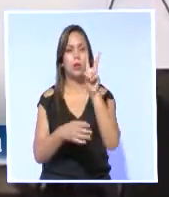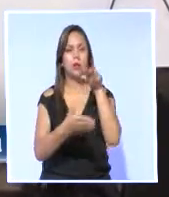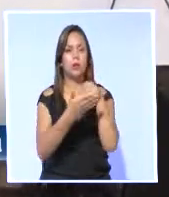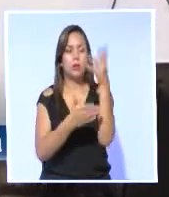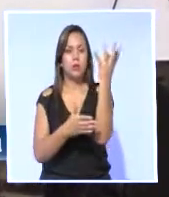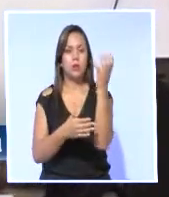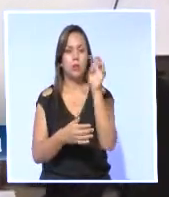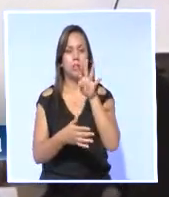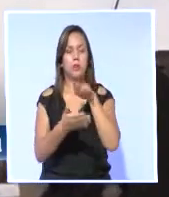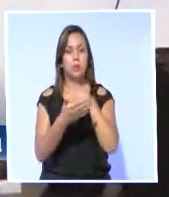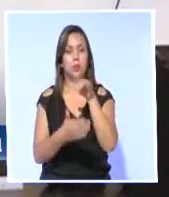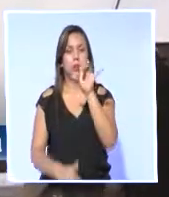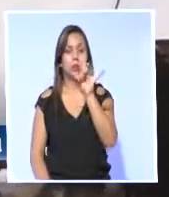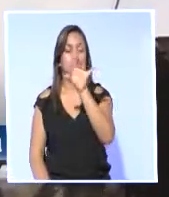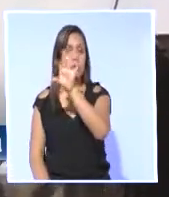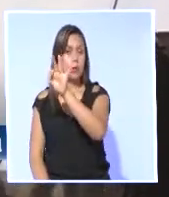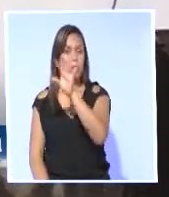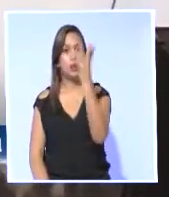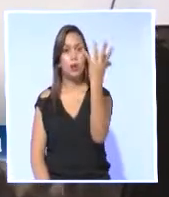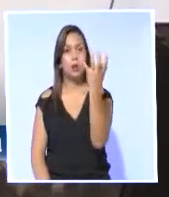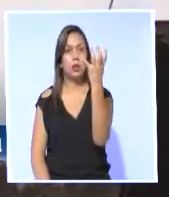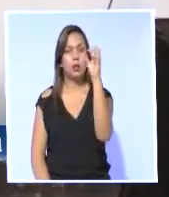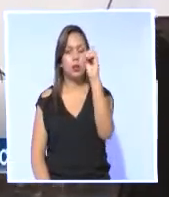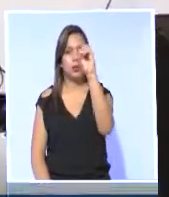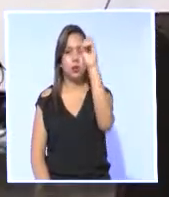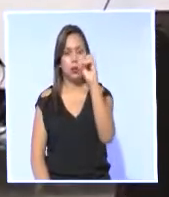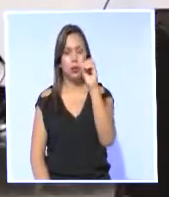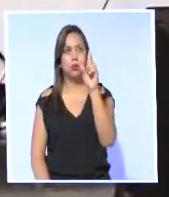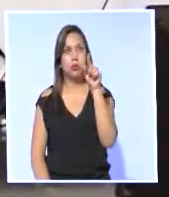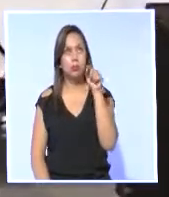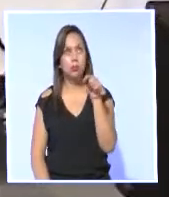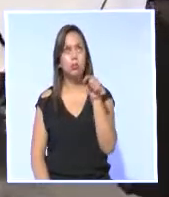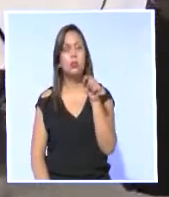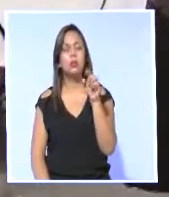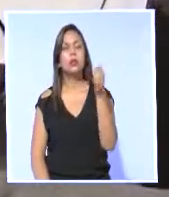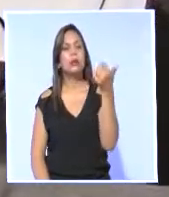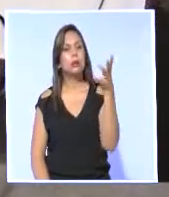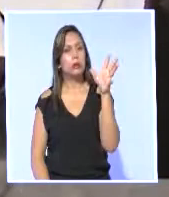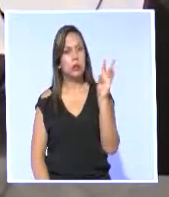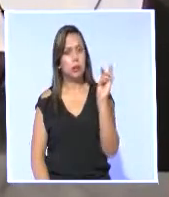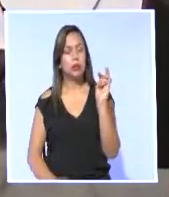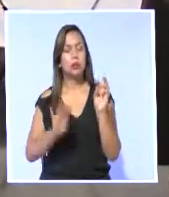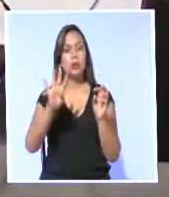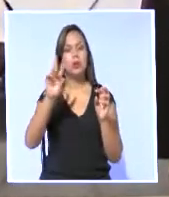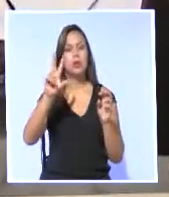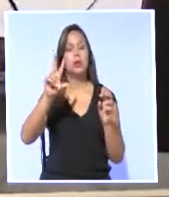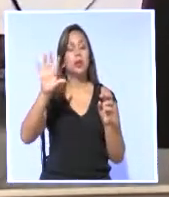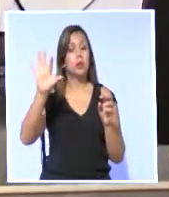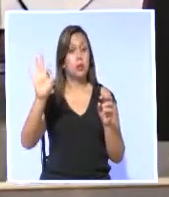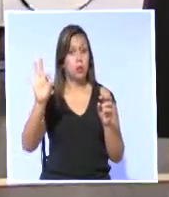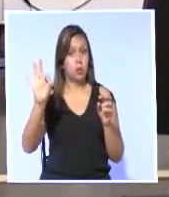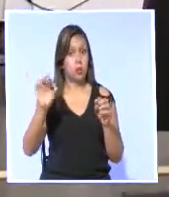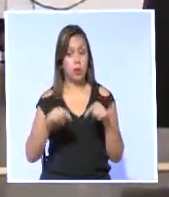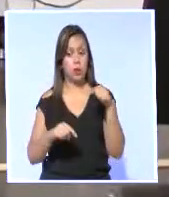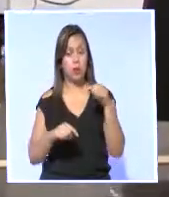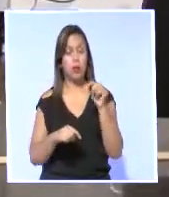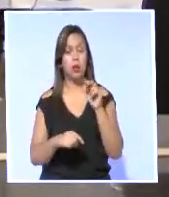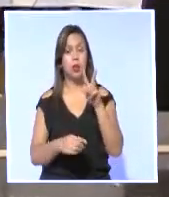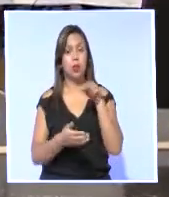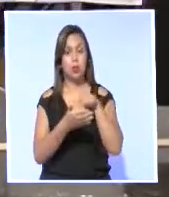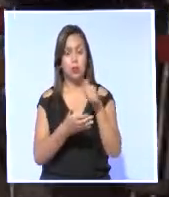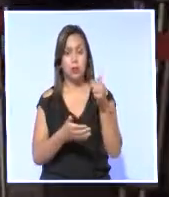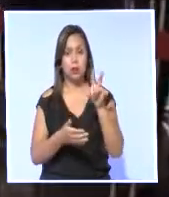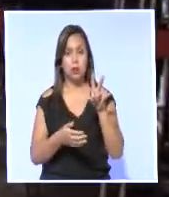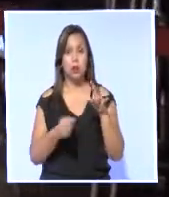489. El 15, 392. En el 16, 439. De lo que va el 17, 360.